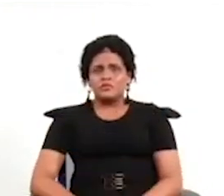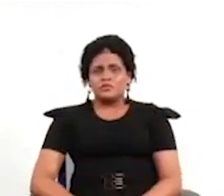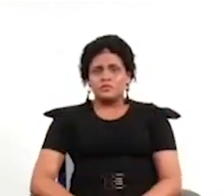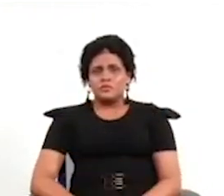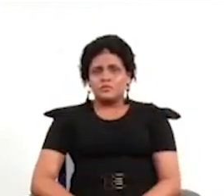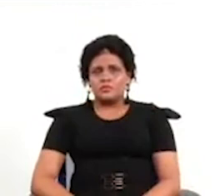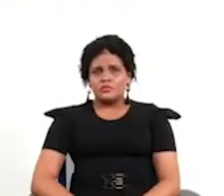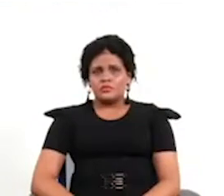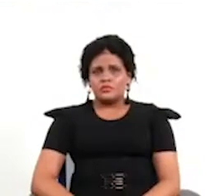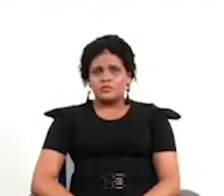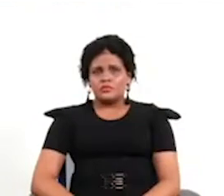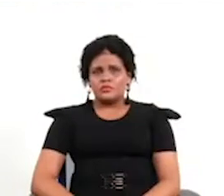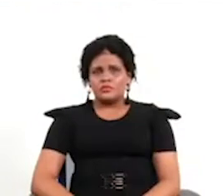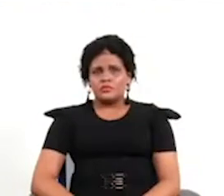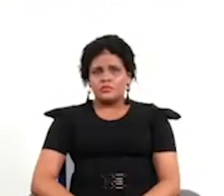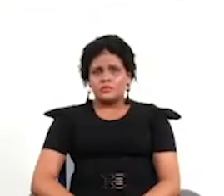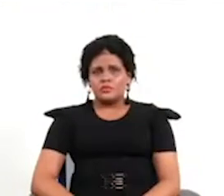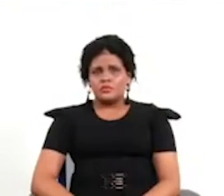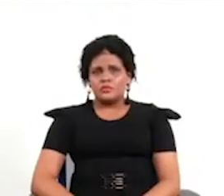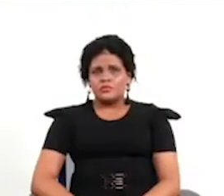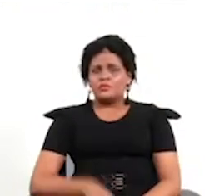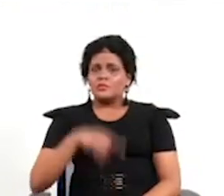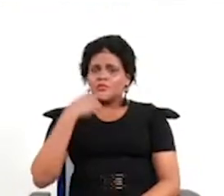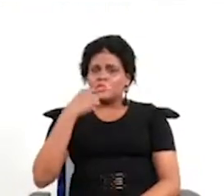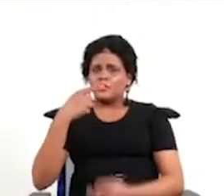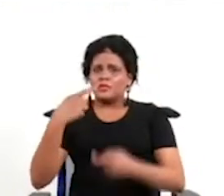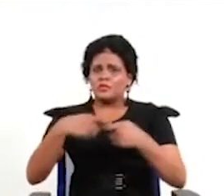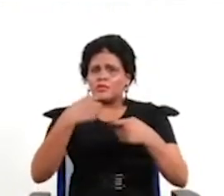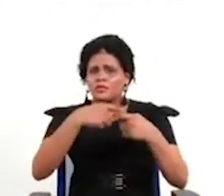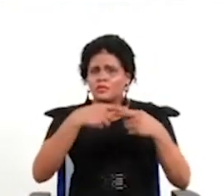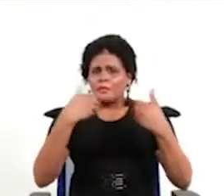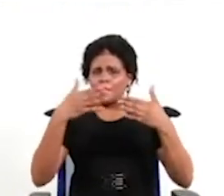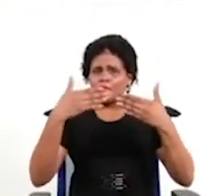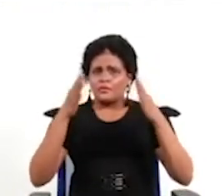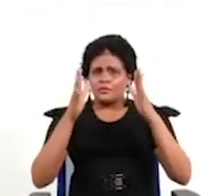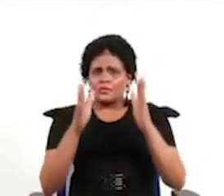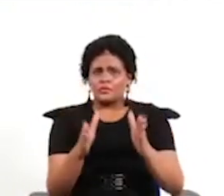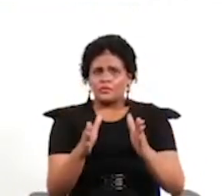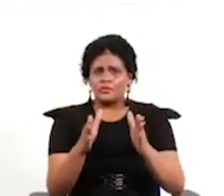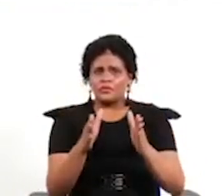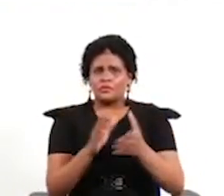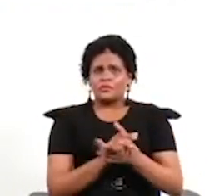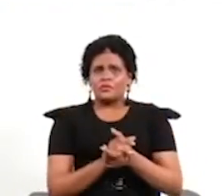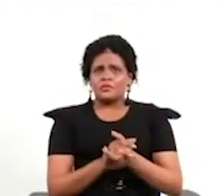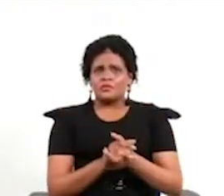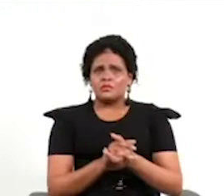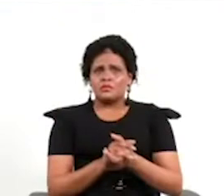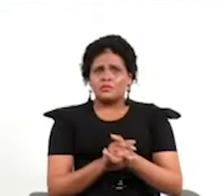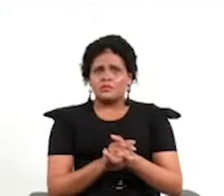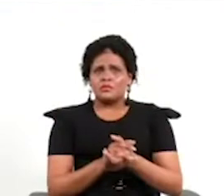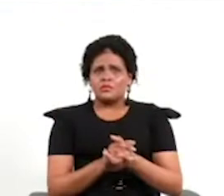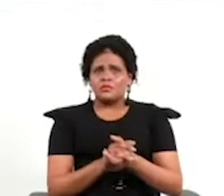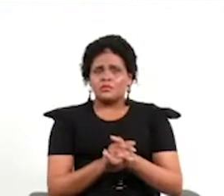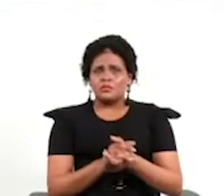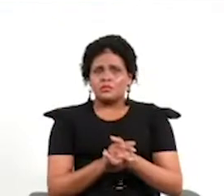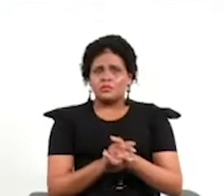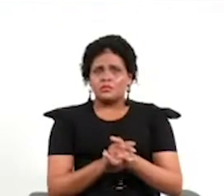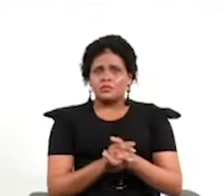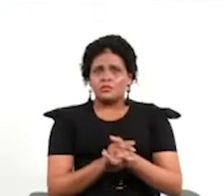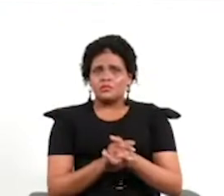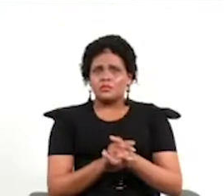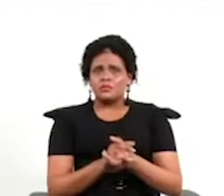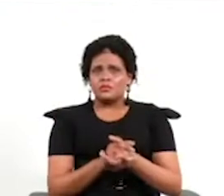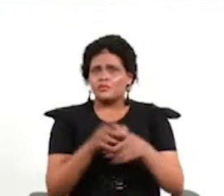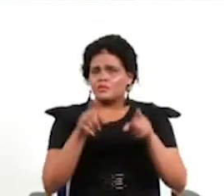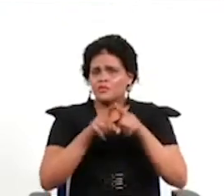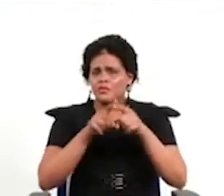en la práctica constitucional panameña y ha sido objeto también de crítica sin duda el referéndum